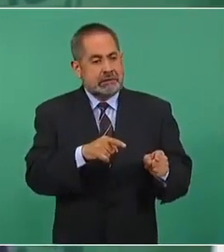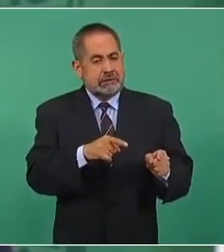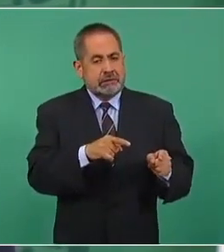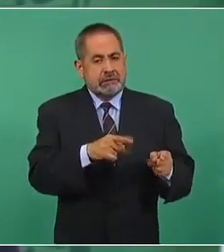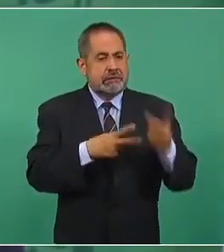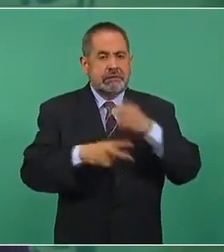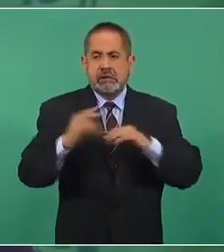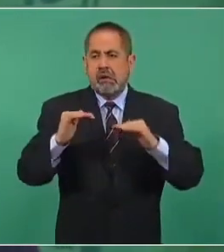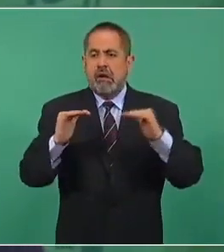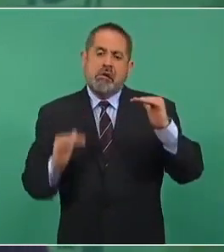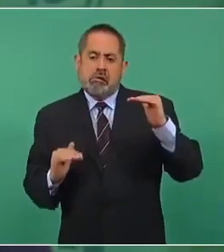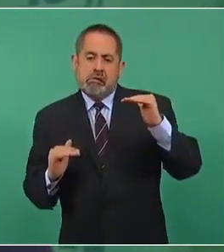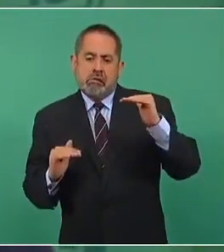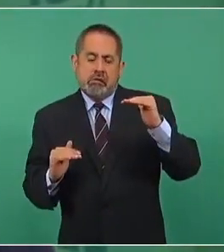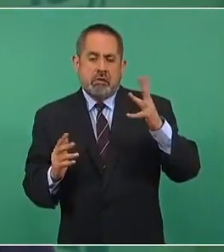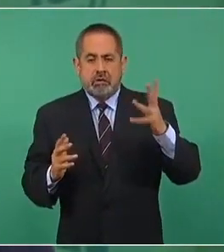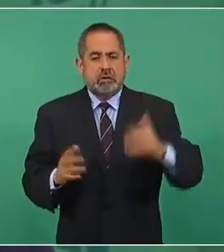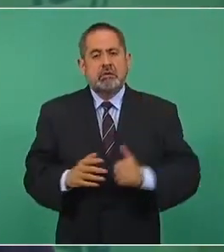desigualdad,